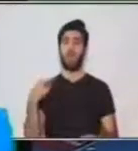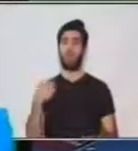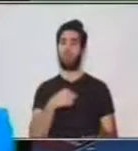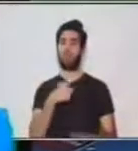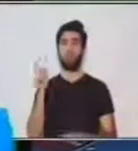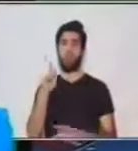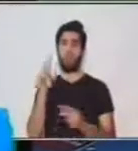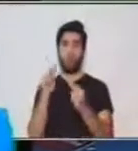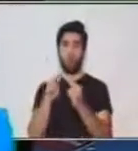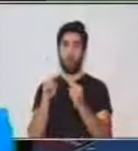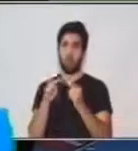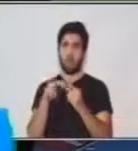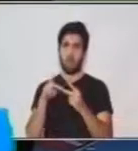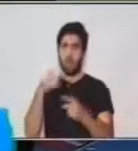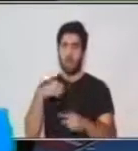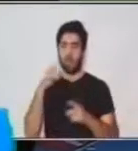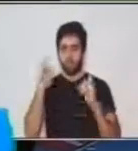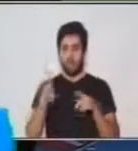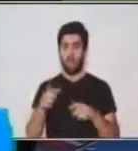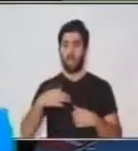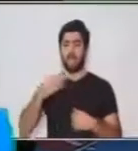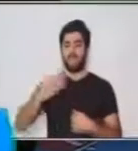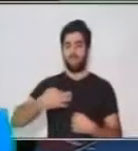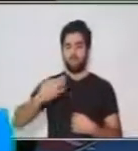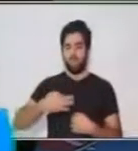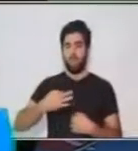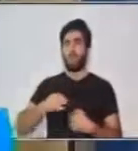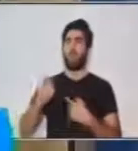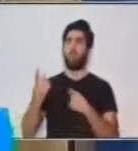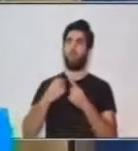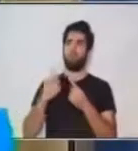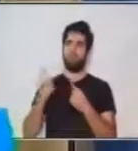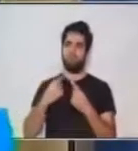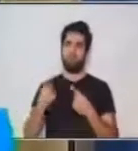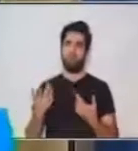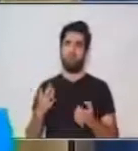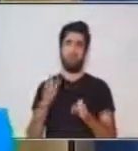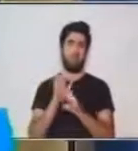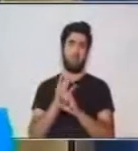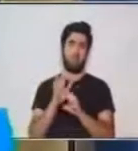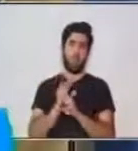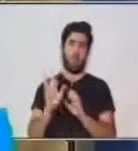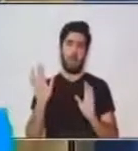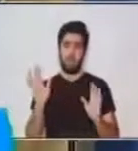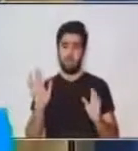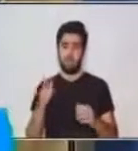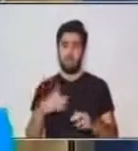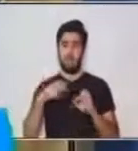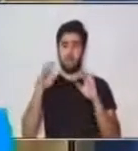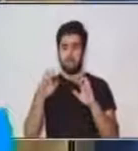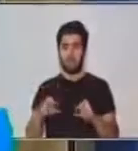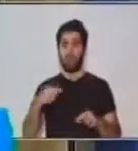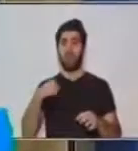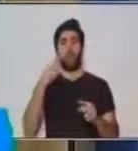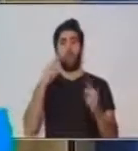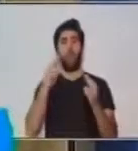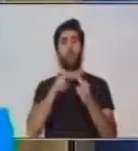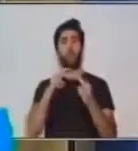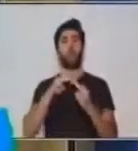tenemos cercanía. Por ejemplo, una persona que conocimos hoy,